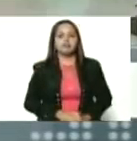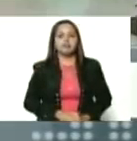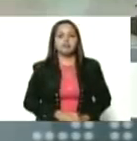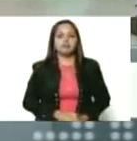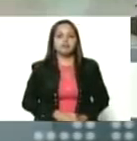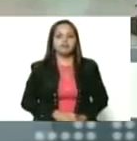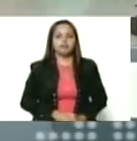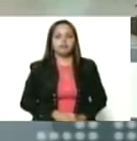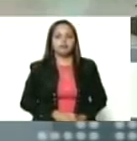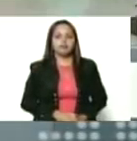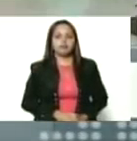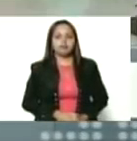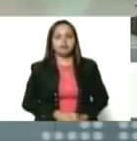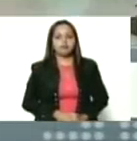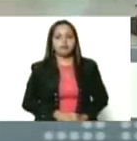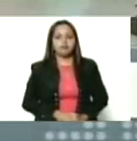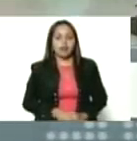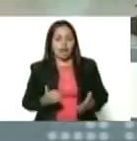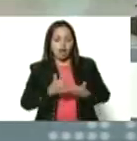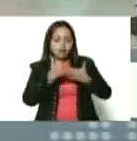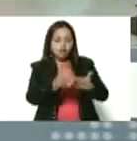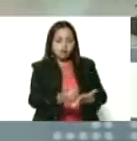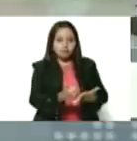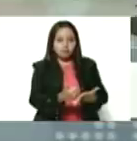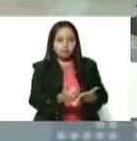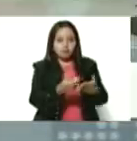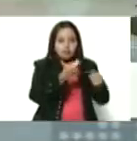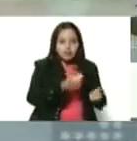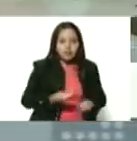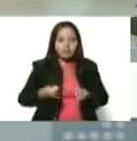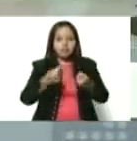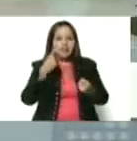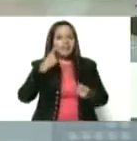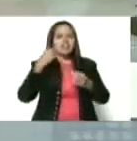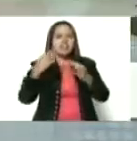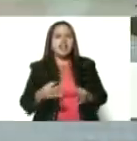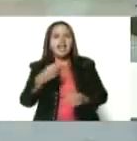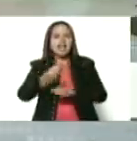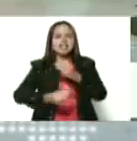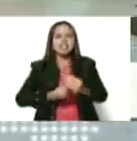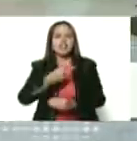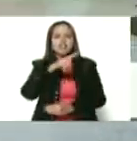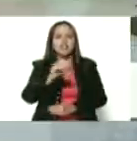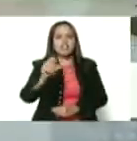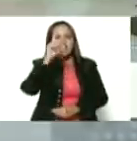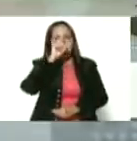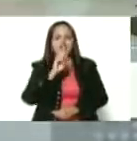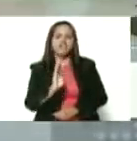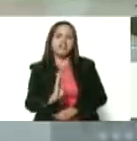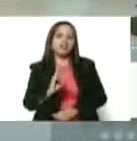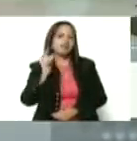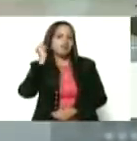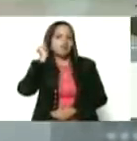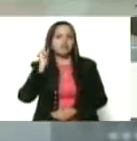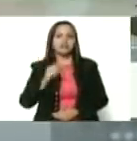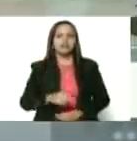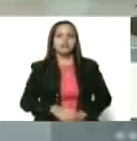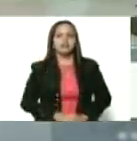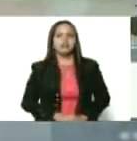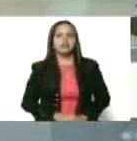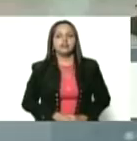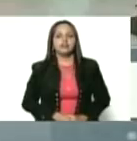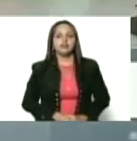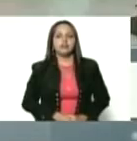Bueno, estamos viendo estos créditos. Yo de verdad, fíjense, estamos cumpliendo 20 años con el Banco de la Mujer, una